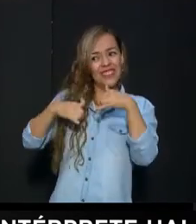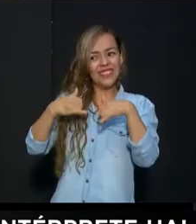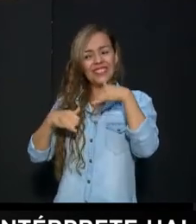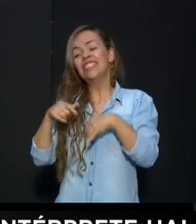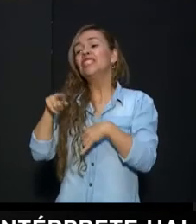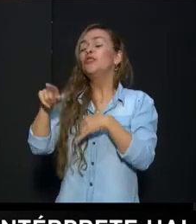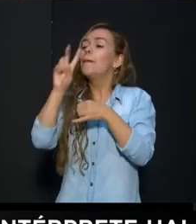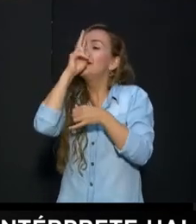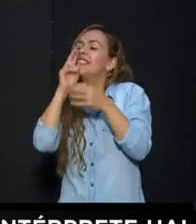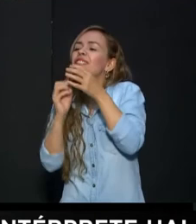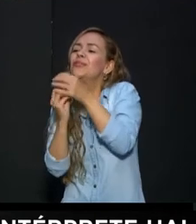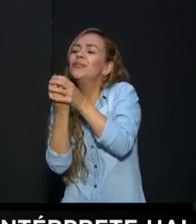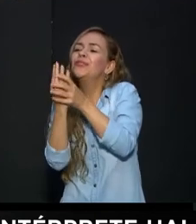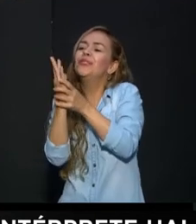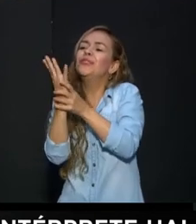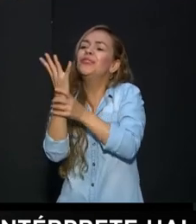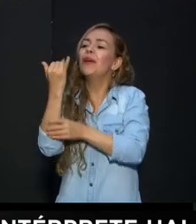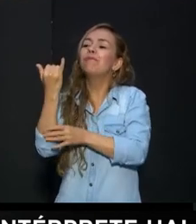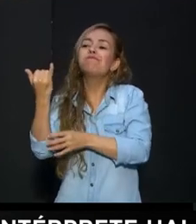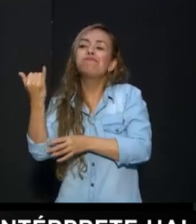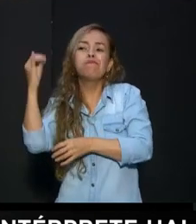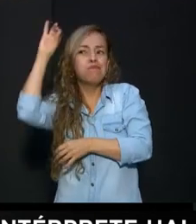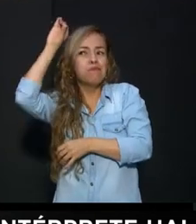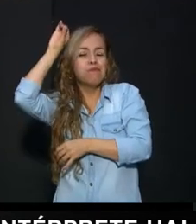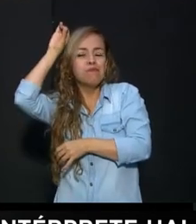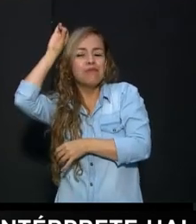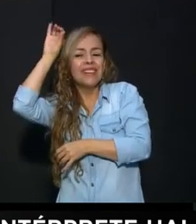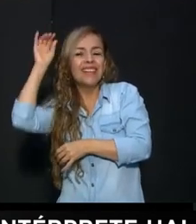como esa flor Que hay ahí en tu cabeza